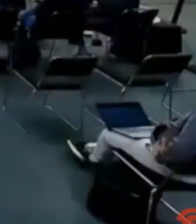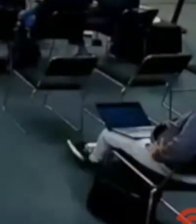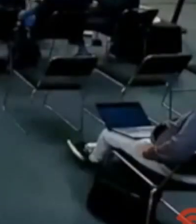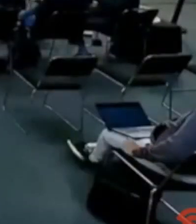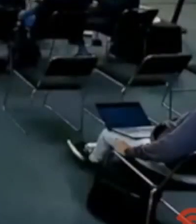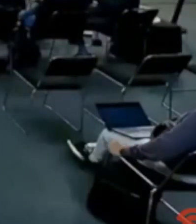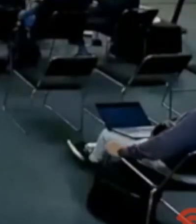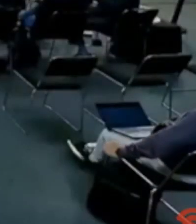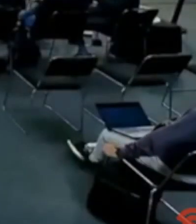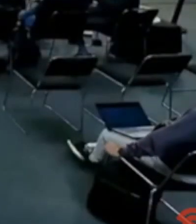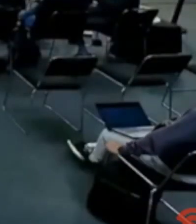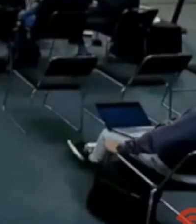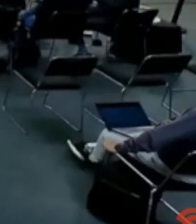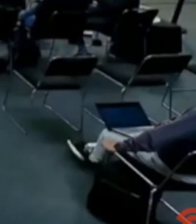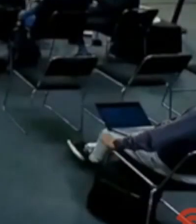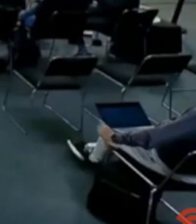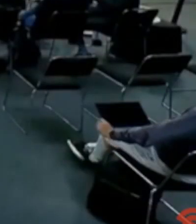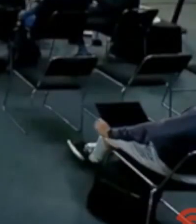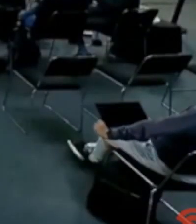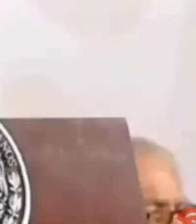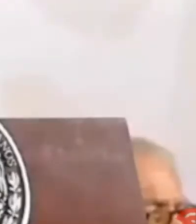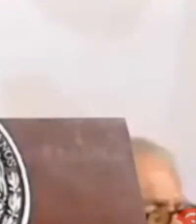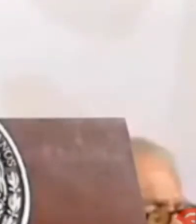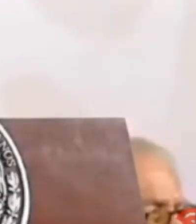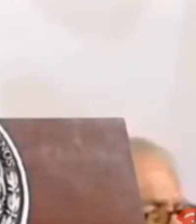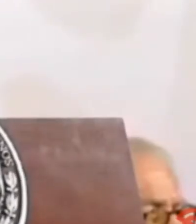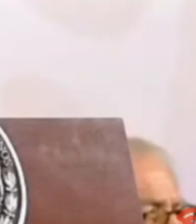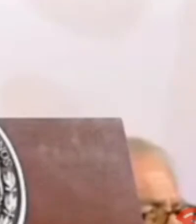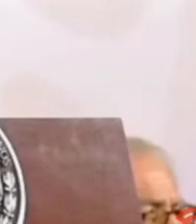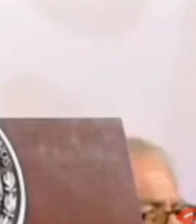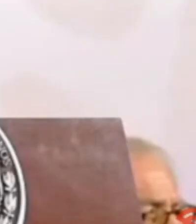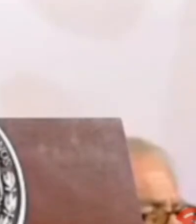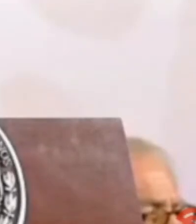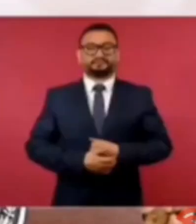no todos pero muchos echados a perder